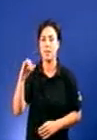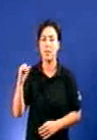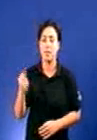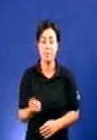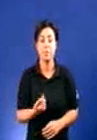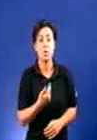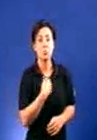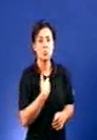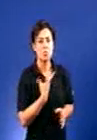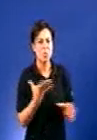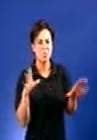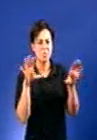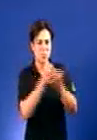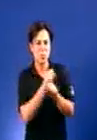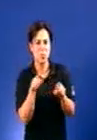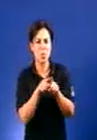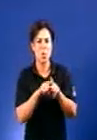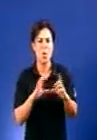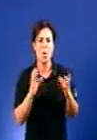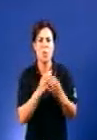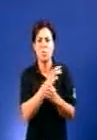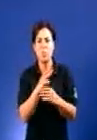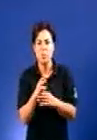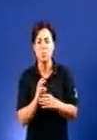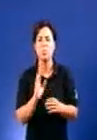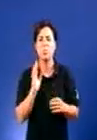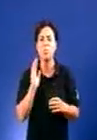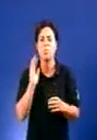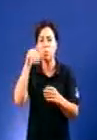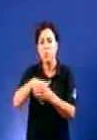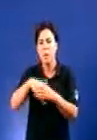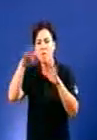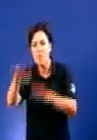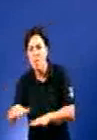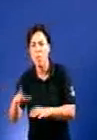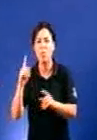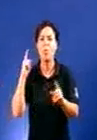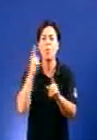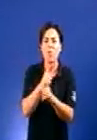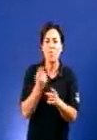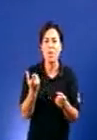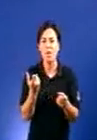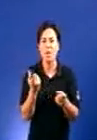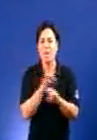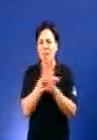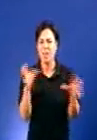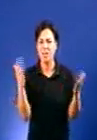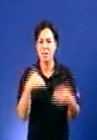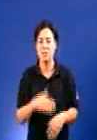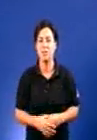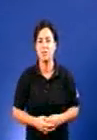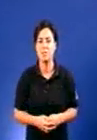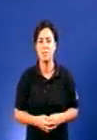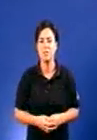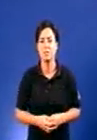Popular vai faltar a favor ou vai faltar en contra desta iniciativa, non me quedou moi claro. Si,